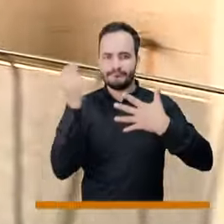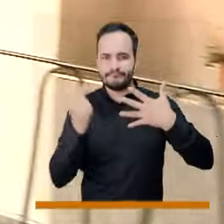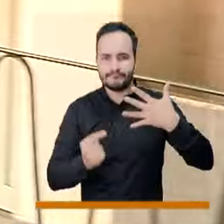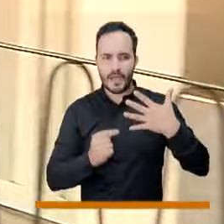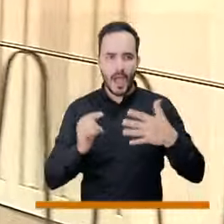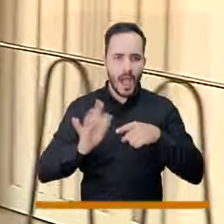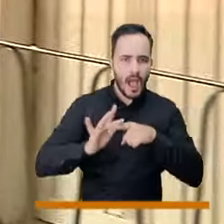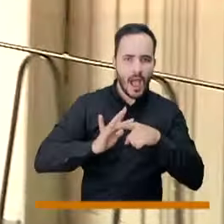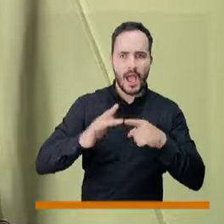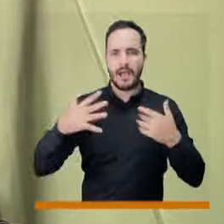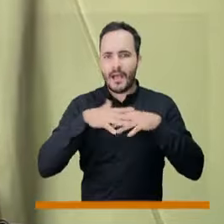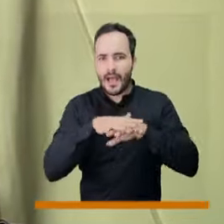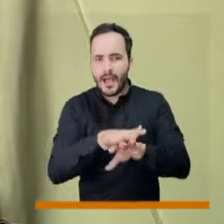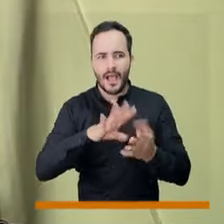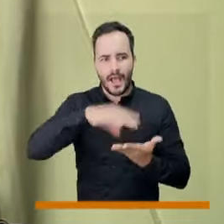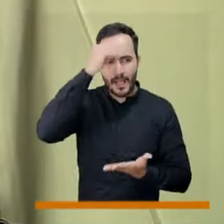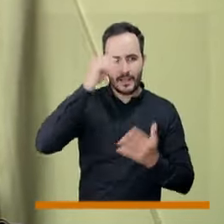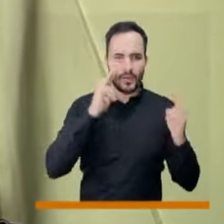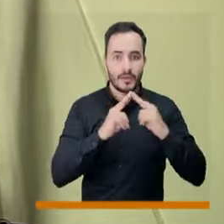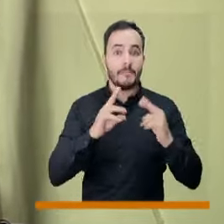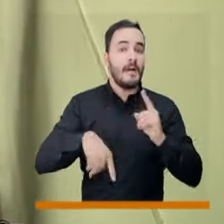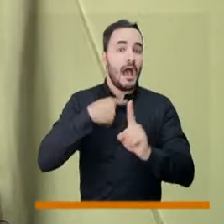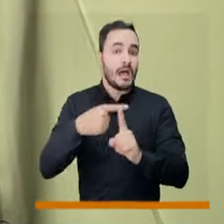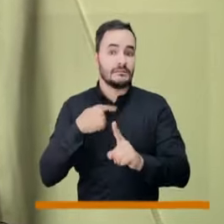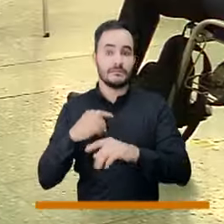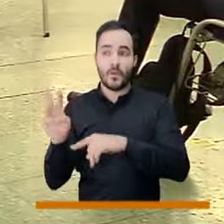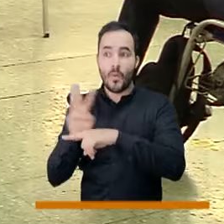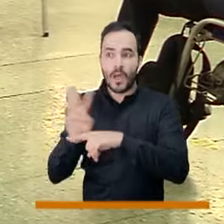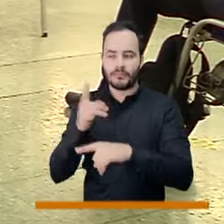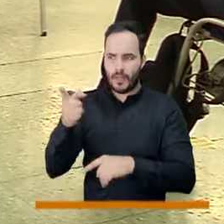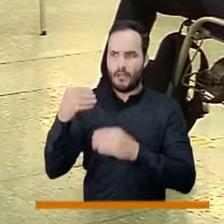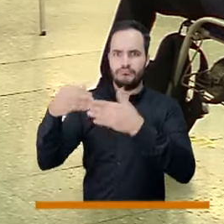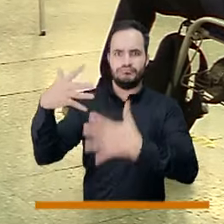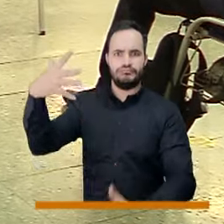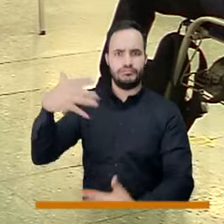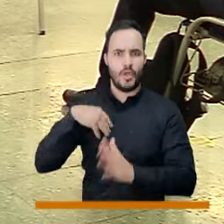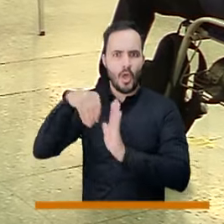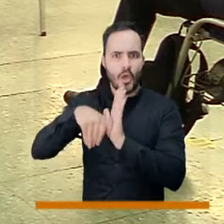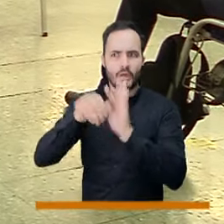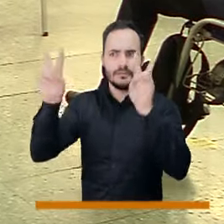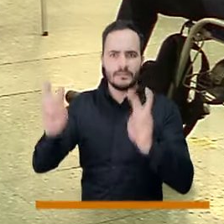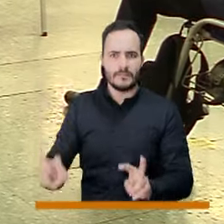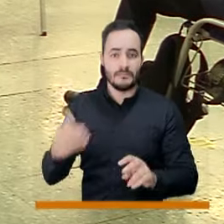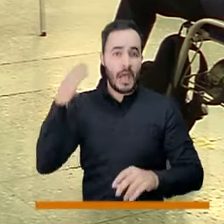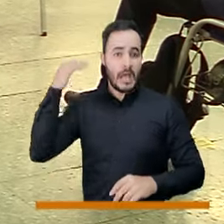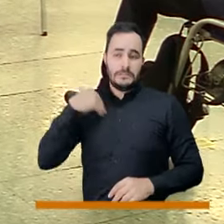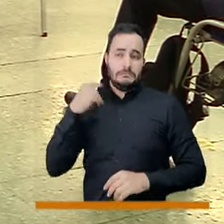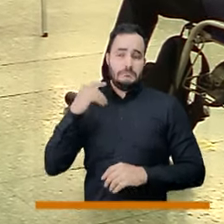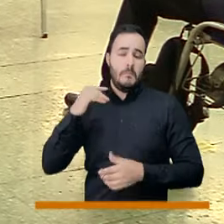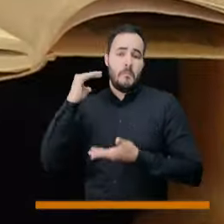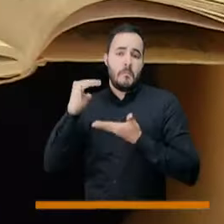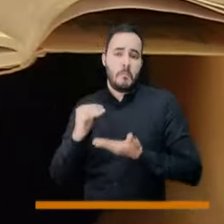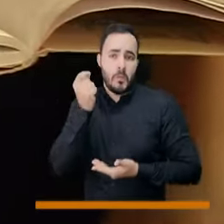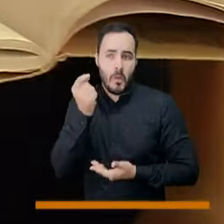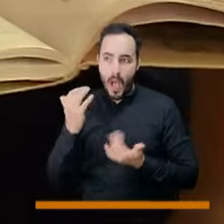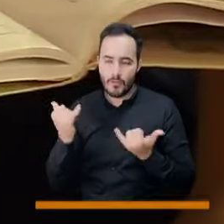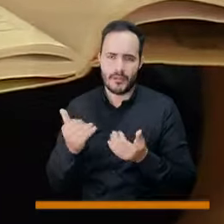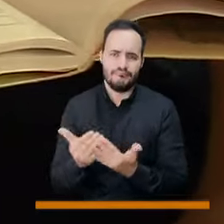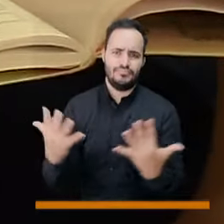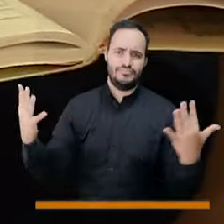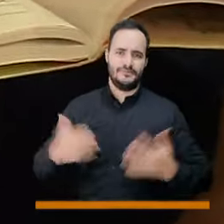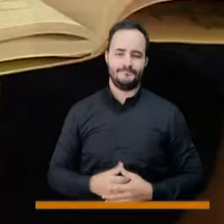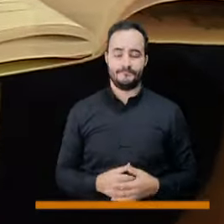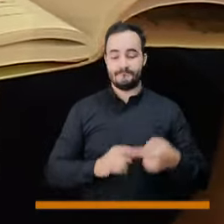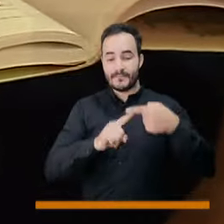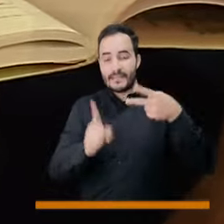plataformas y de mirar contenidos que hay muchos en la web que antes no. También nos dejó la gran brecha que